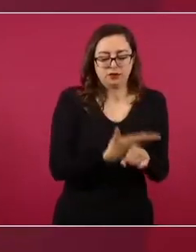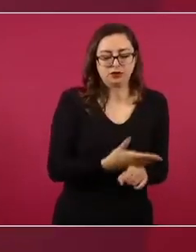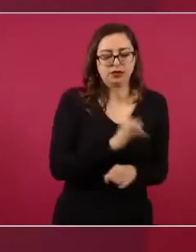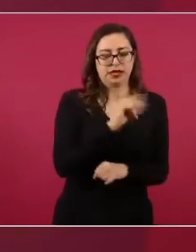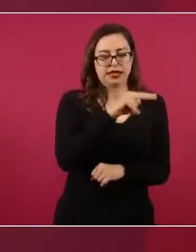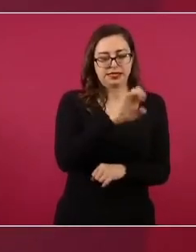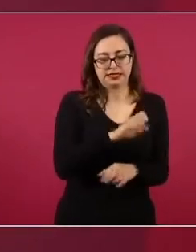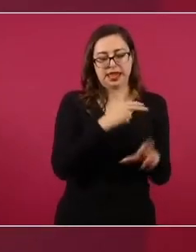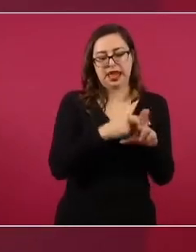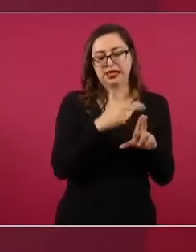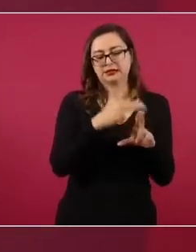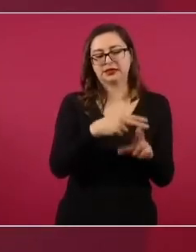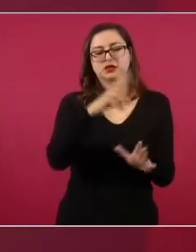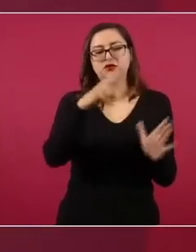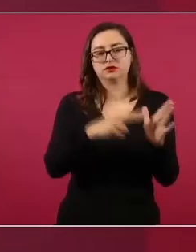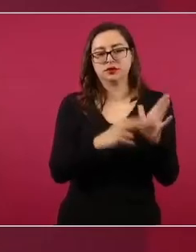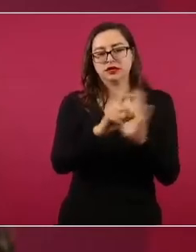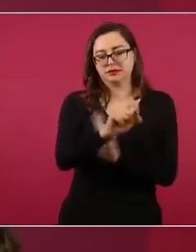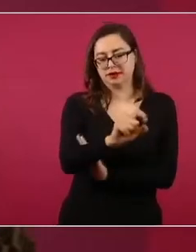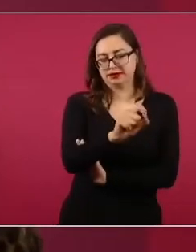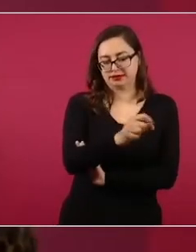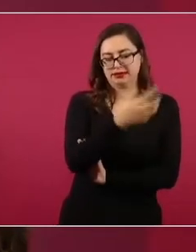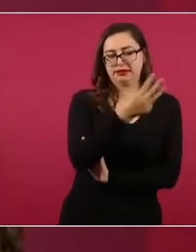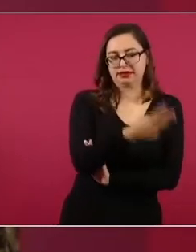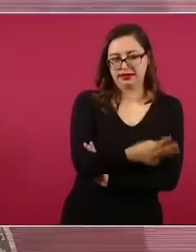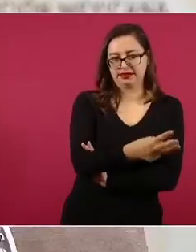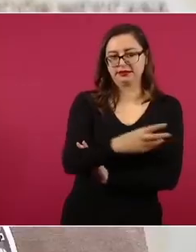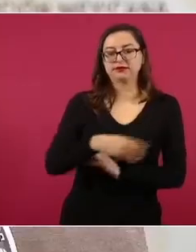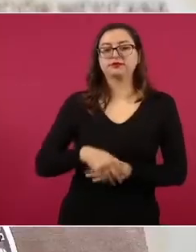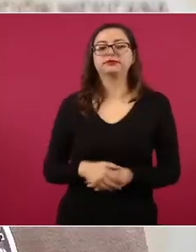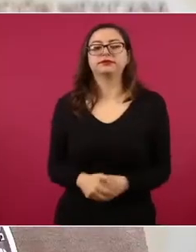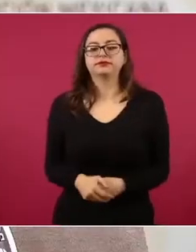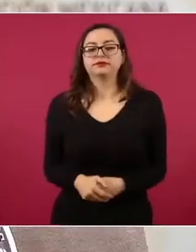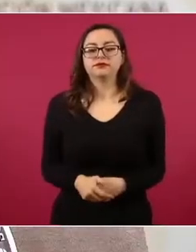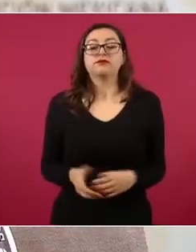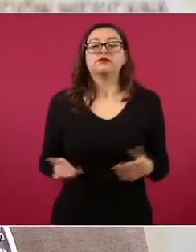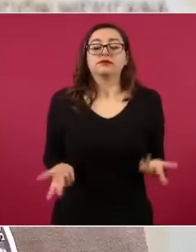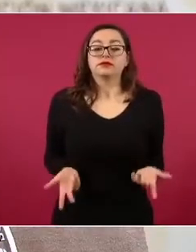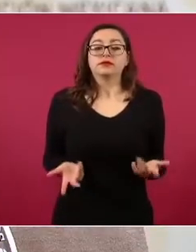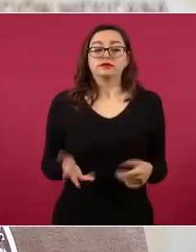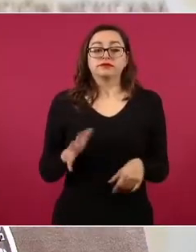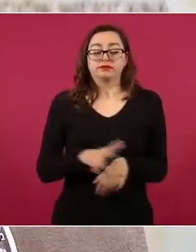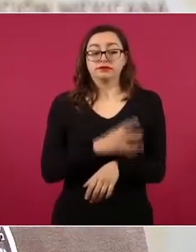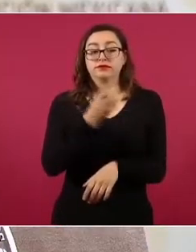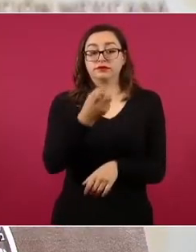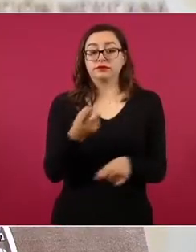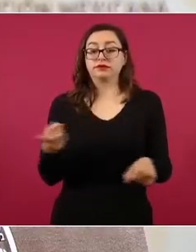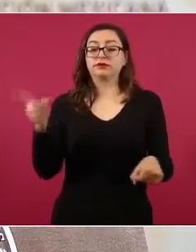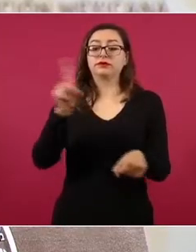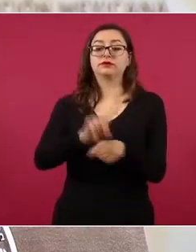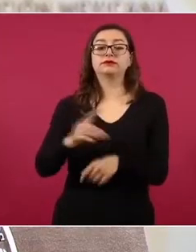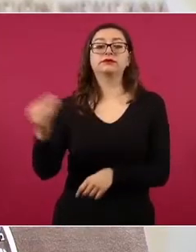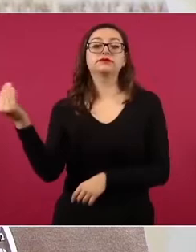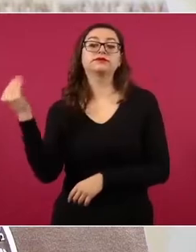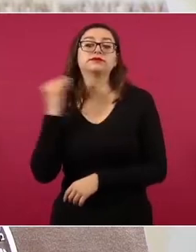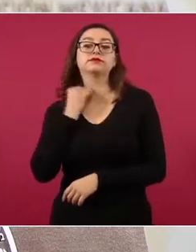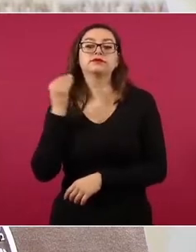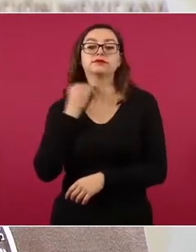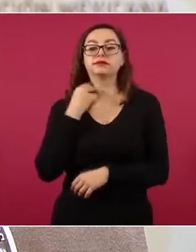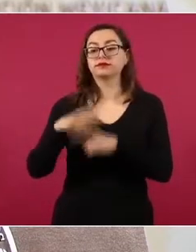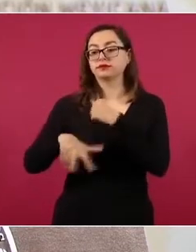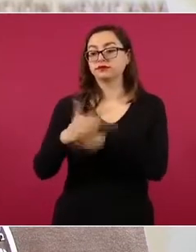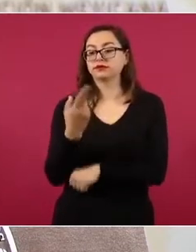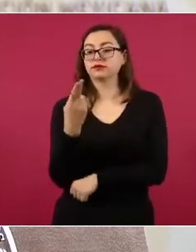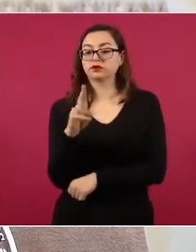de 2023. Al respecto, en el marco de las celebraciones por el Día del Abogado, el 13 de noviembre de 2021,